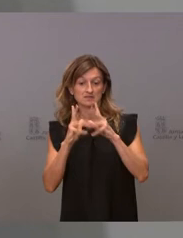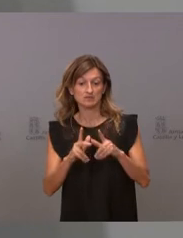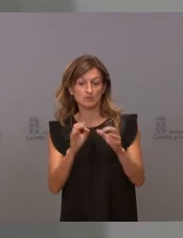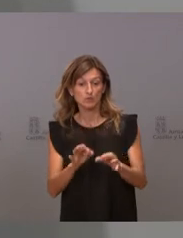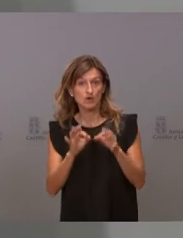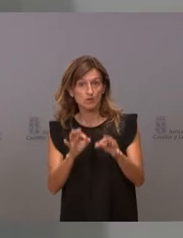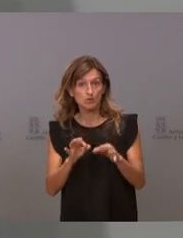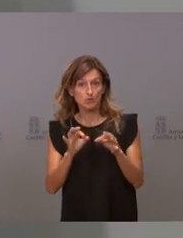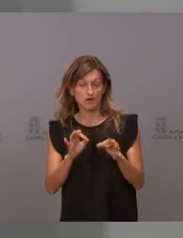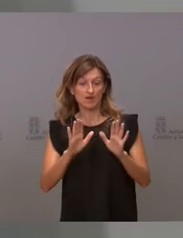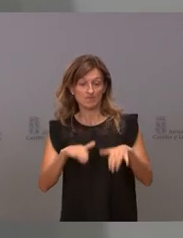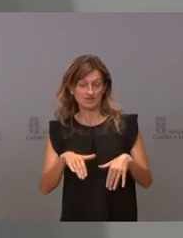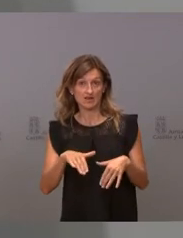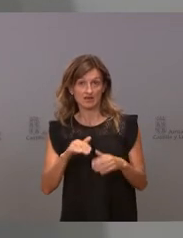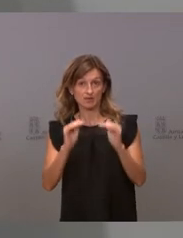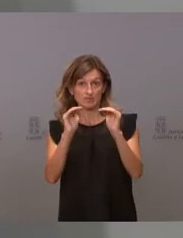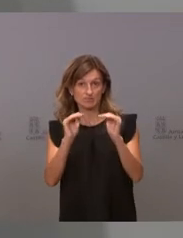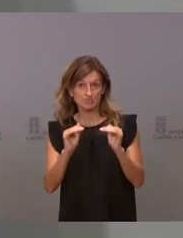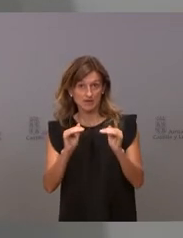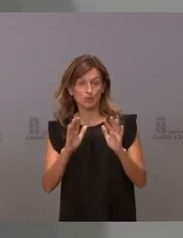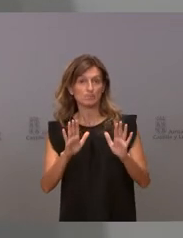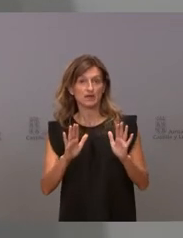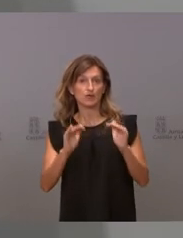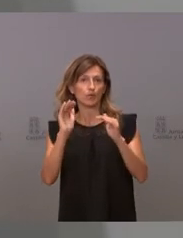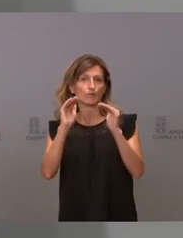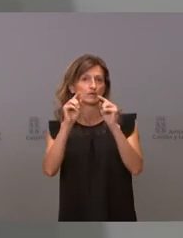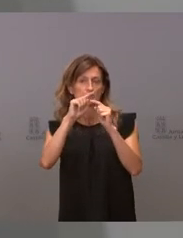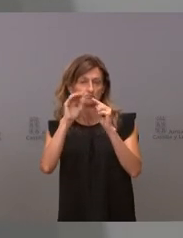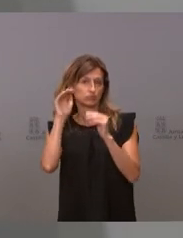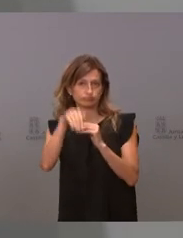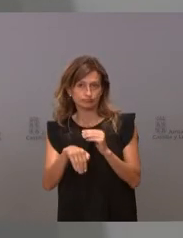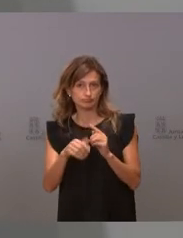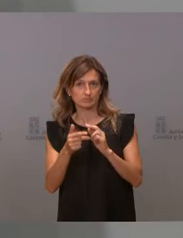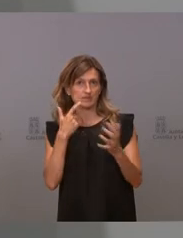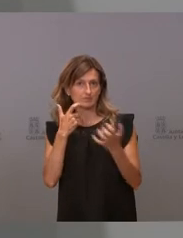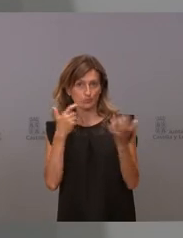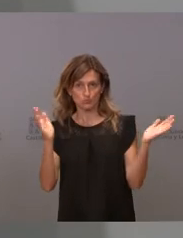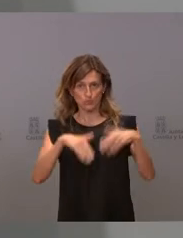que no ha dado. Ha continuado bajando, pero no ha sido una bajada espectacular.